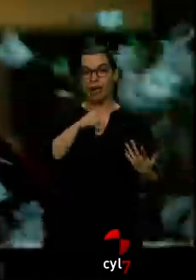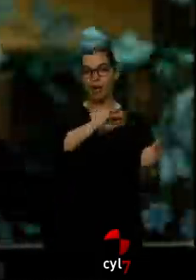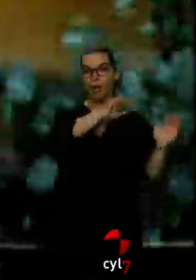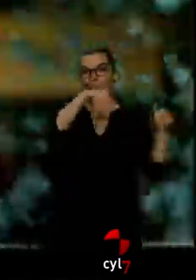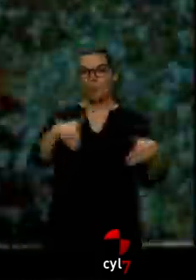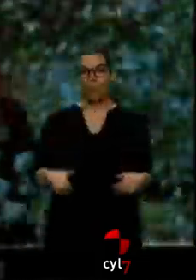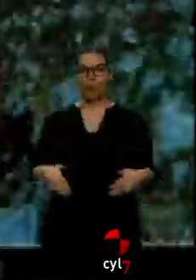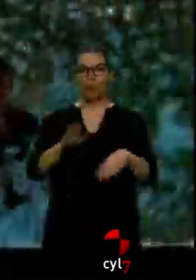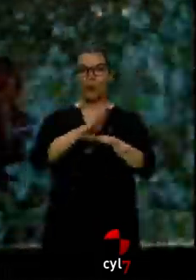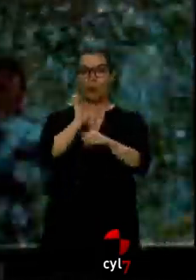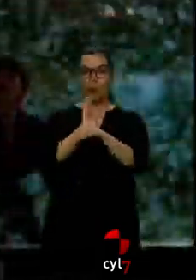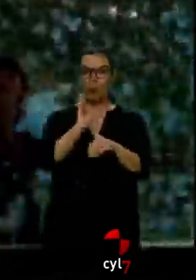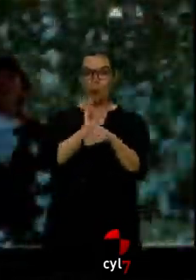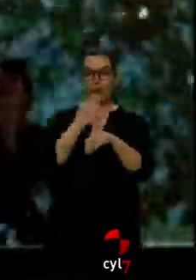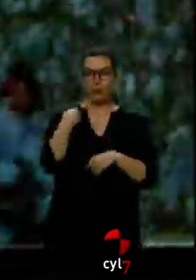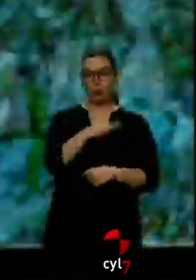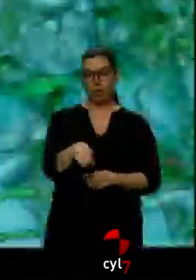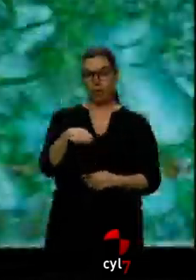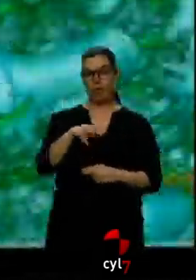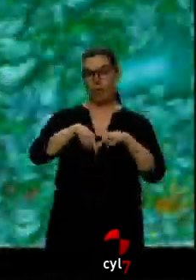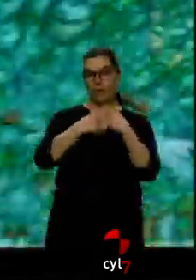cuidar no solo de los Banks más pequeños.